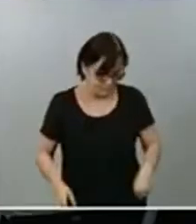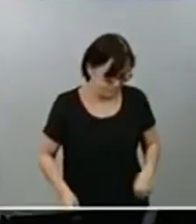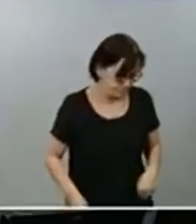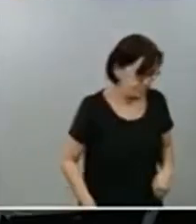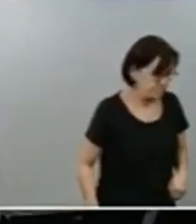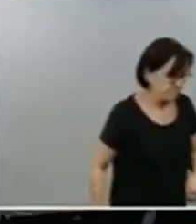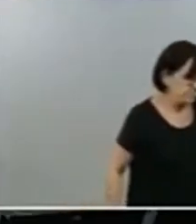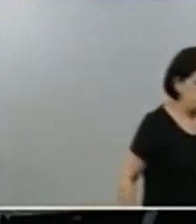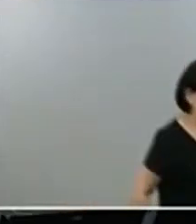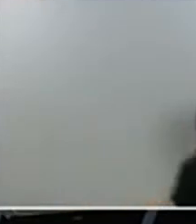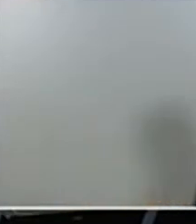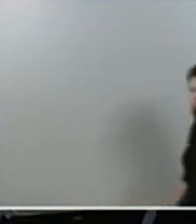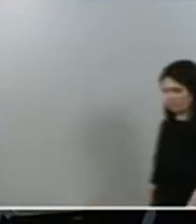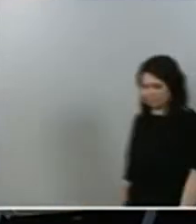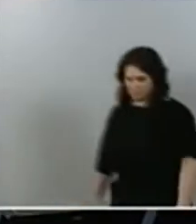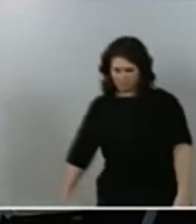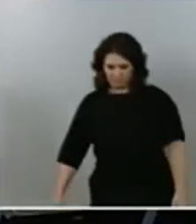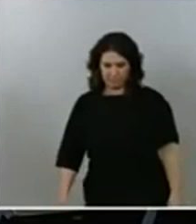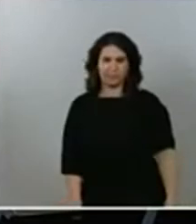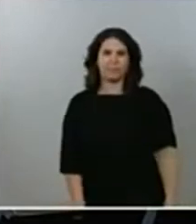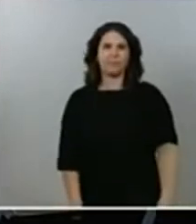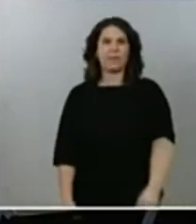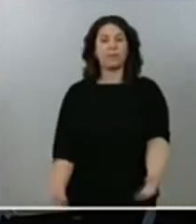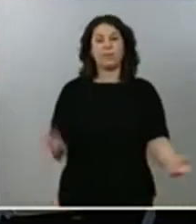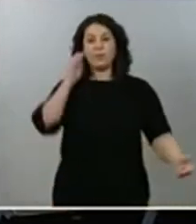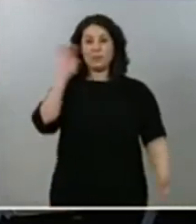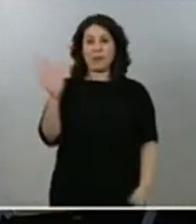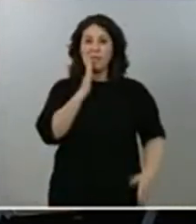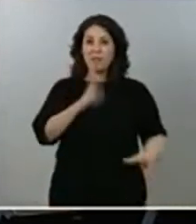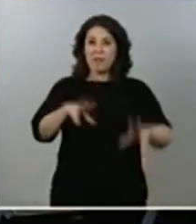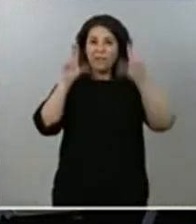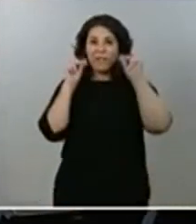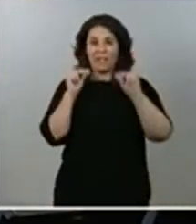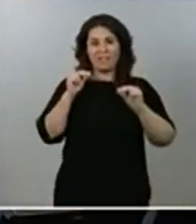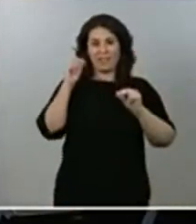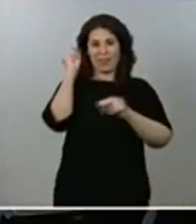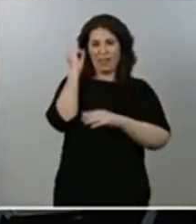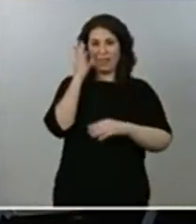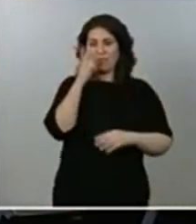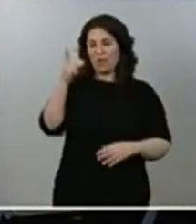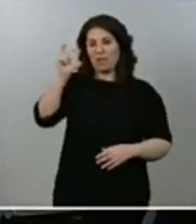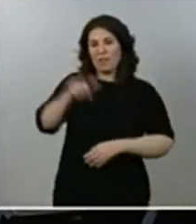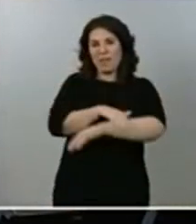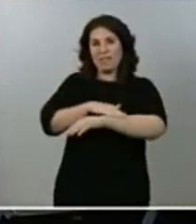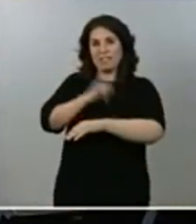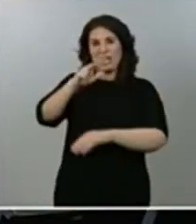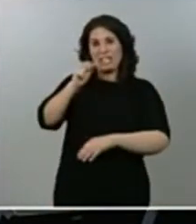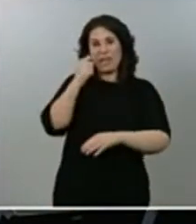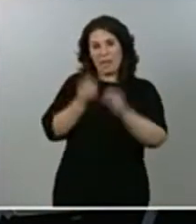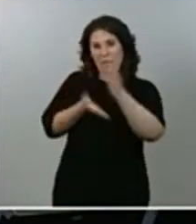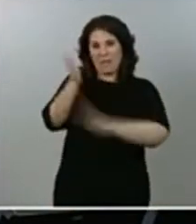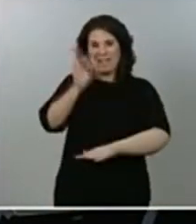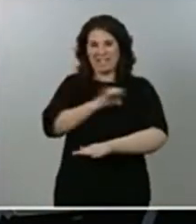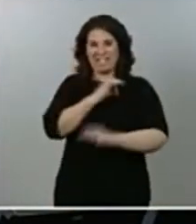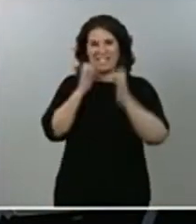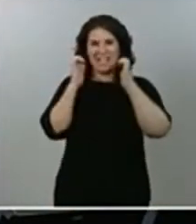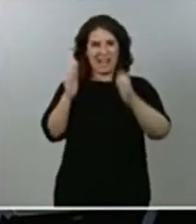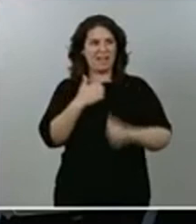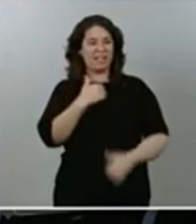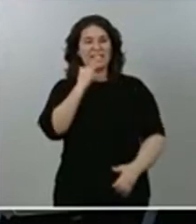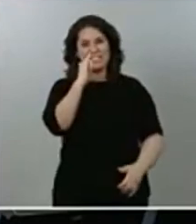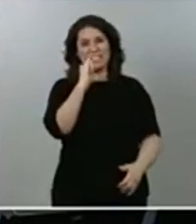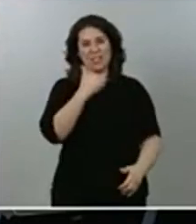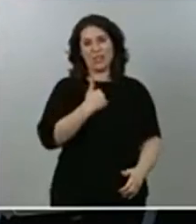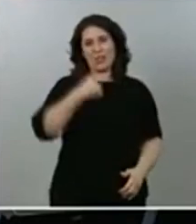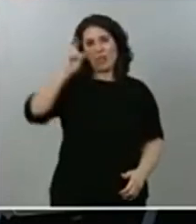Ministra, si te parece, finalizamos aquí la comparecencia. Tenéis otros compromisos y el ministro Illa tiene que ir incluso al Senado. Sí, yo también, yo misma, por lo